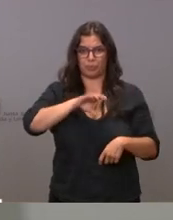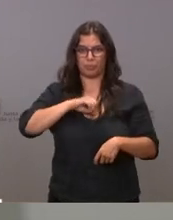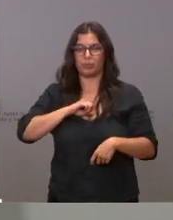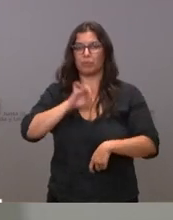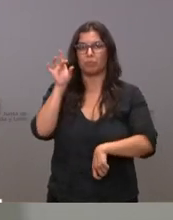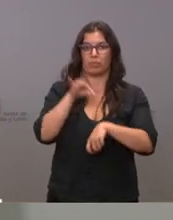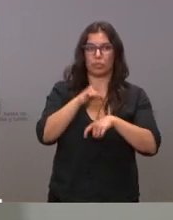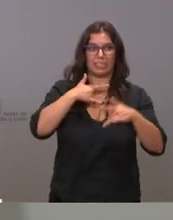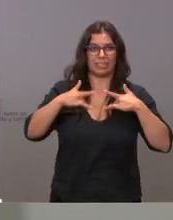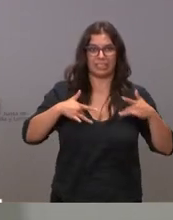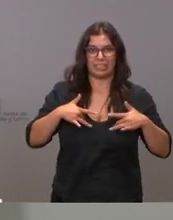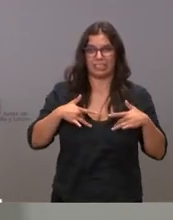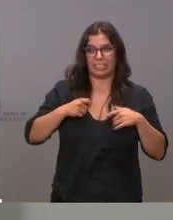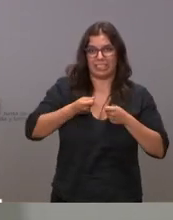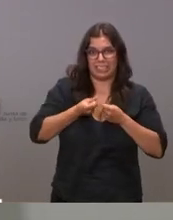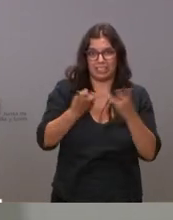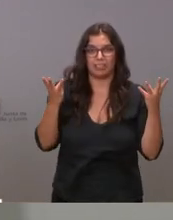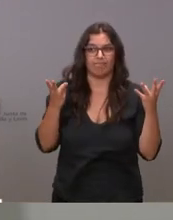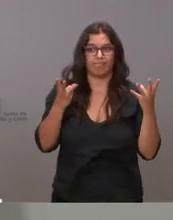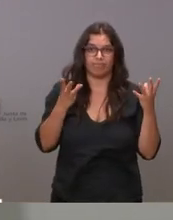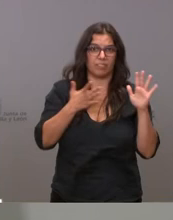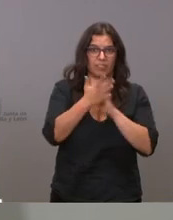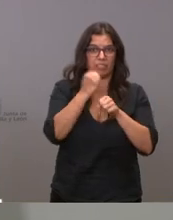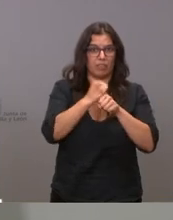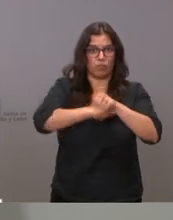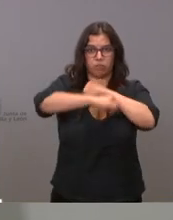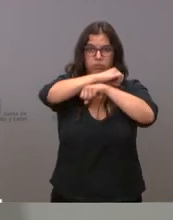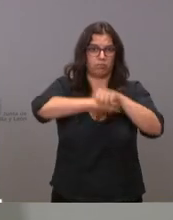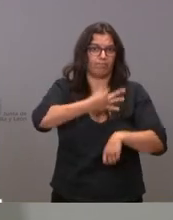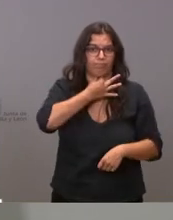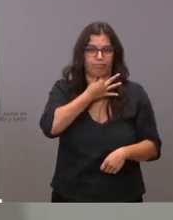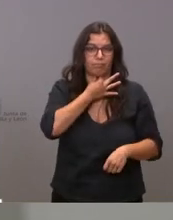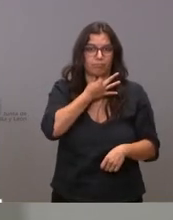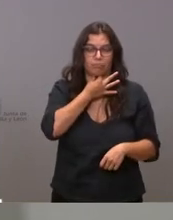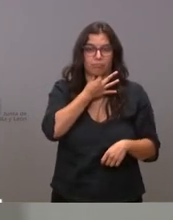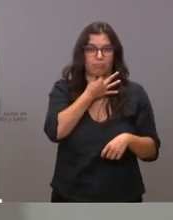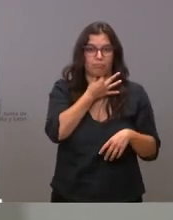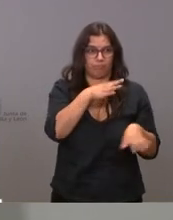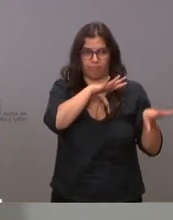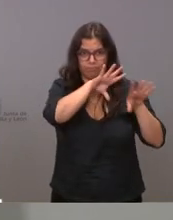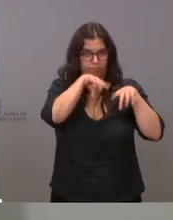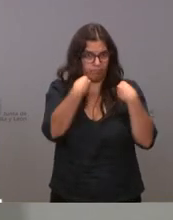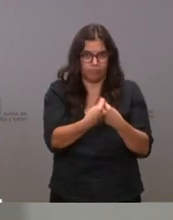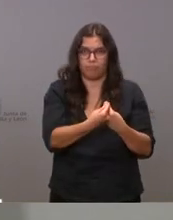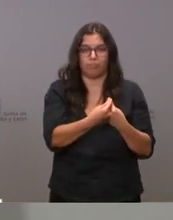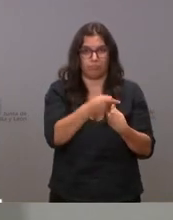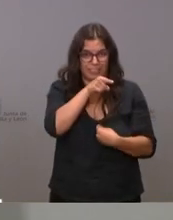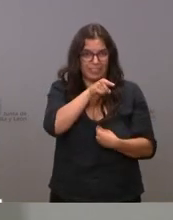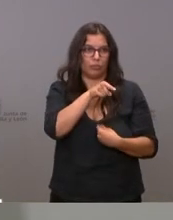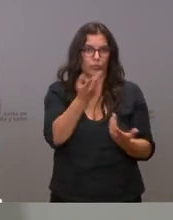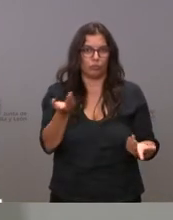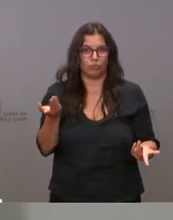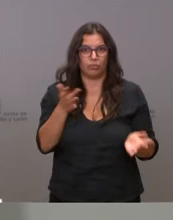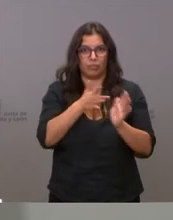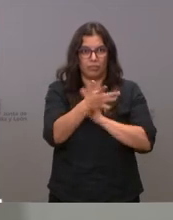sintomático y por tanto se produce cuando decimos que hay una saturación es de esto de lo que estamos hablando usted está